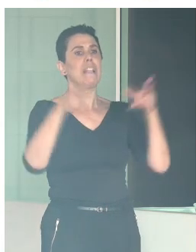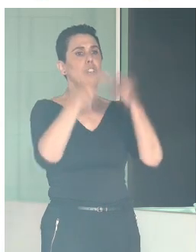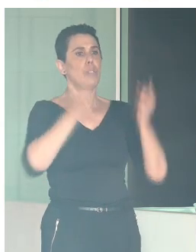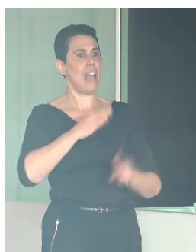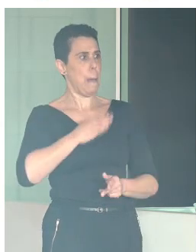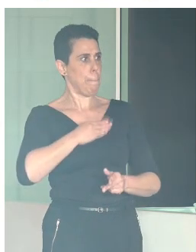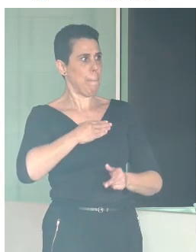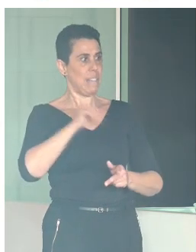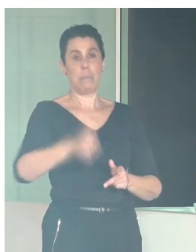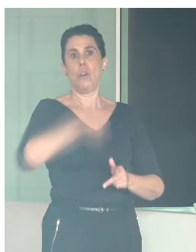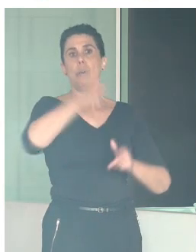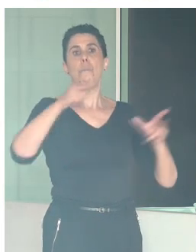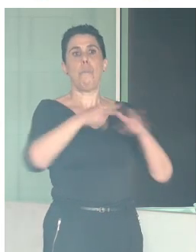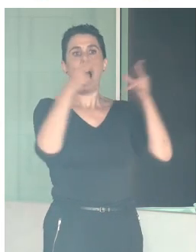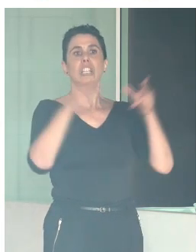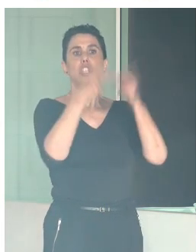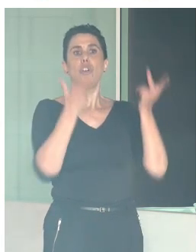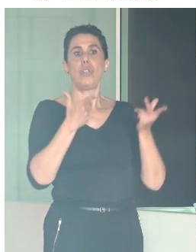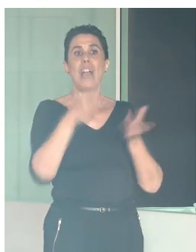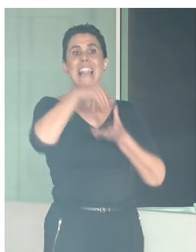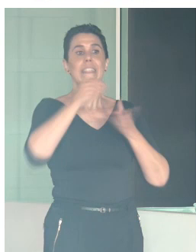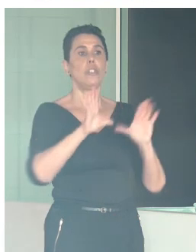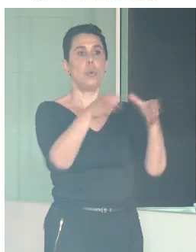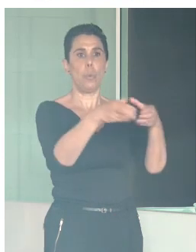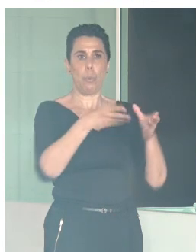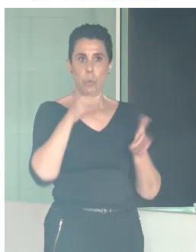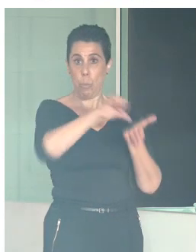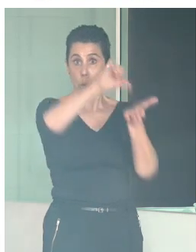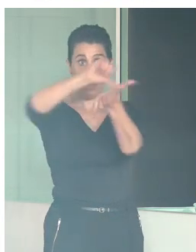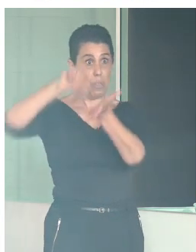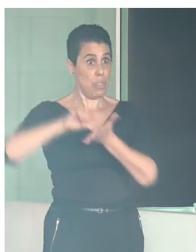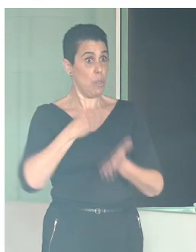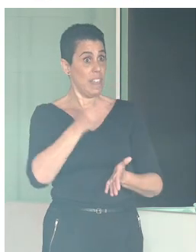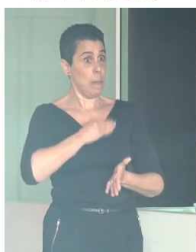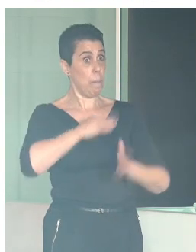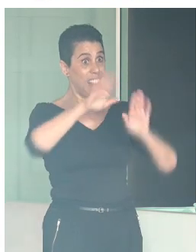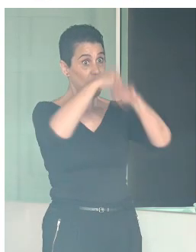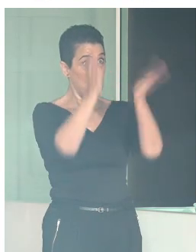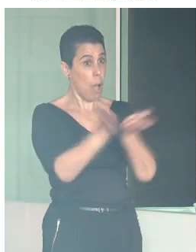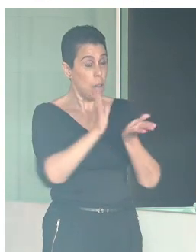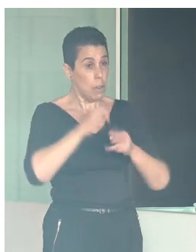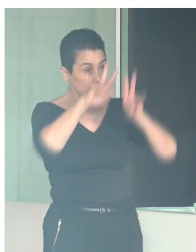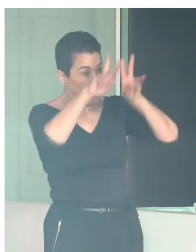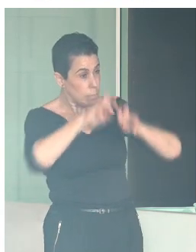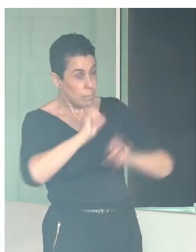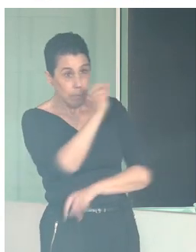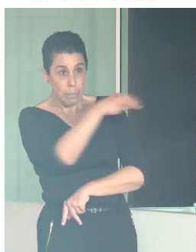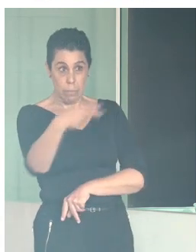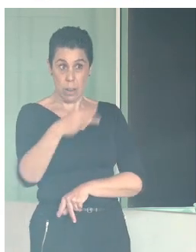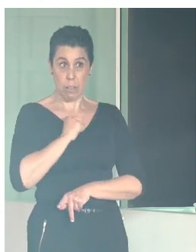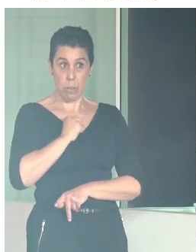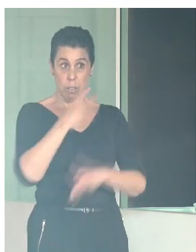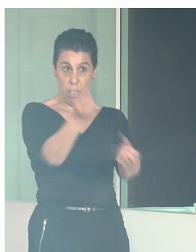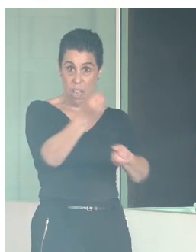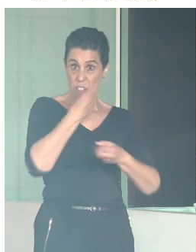hicimos en colaboración con el grupo Ciudades Patrimonio Mundial. Esa primera publicación nos dio un diagnóstico y nos vino a decir que realmente sí,